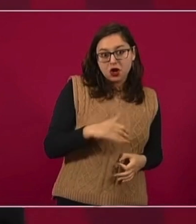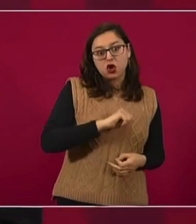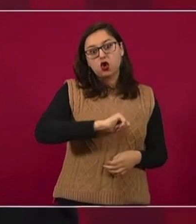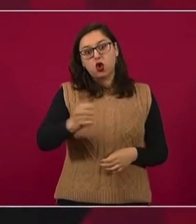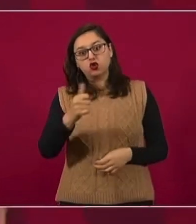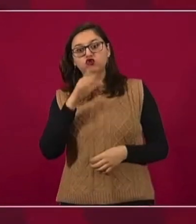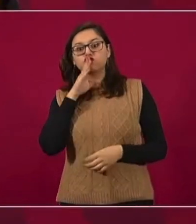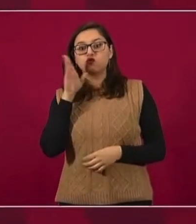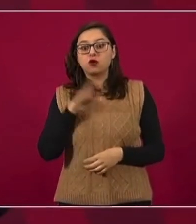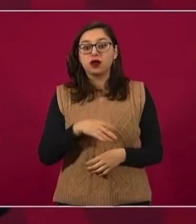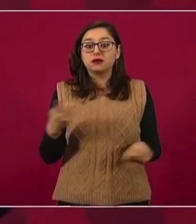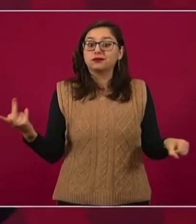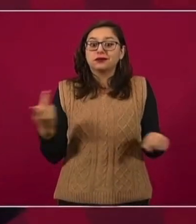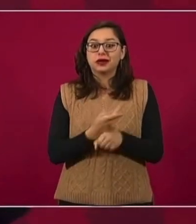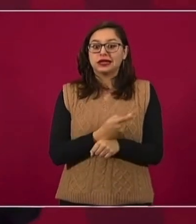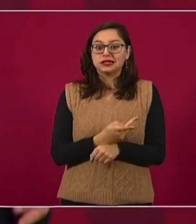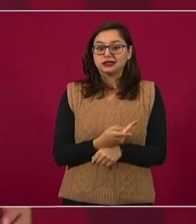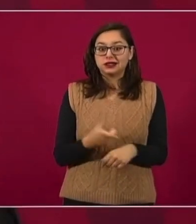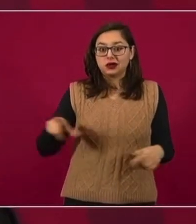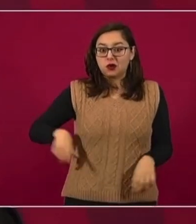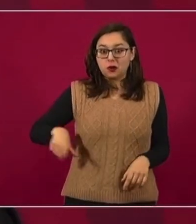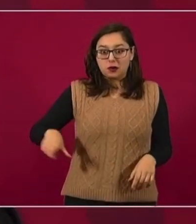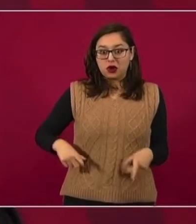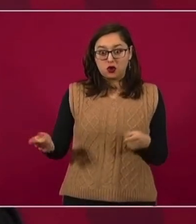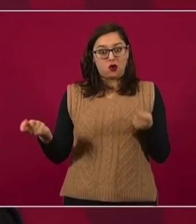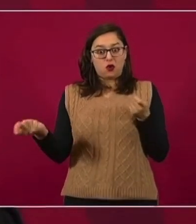O no es monolítico el gobierno.